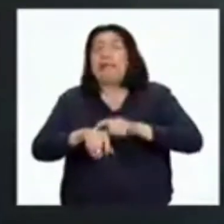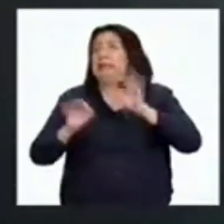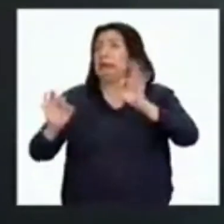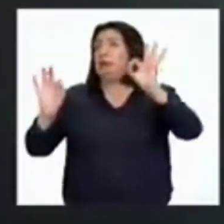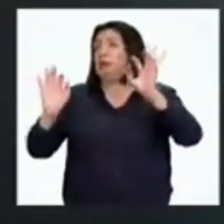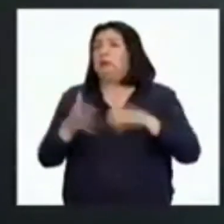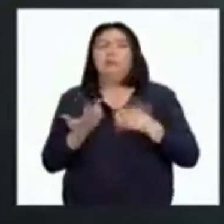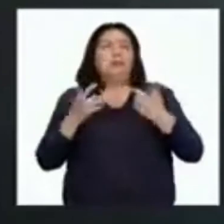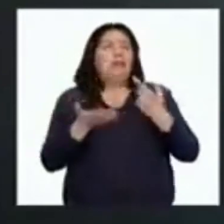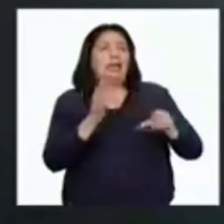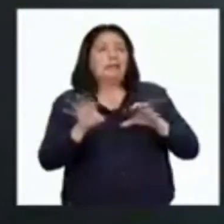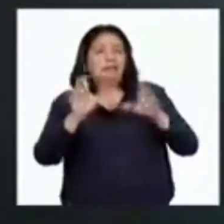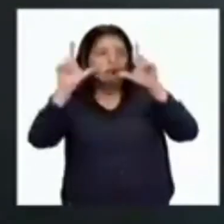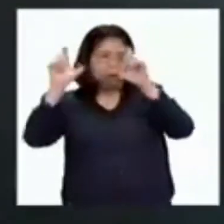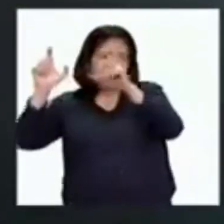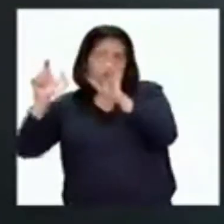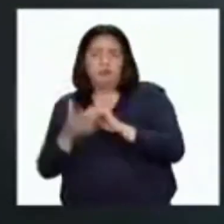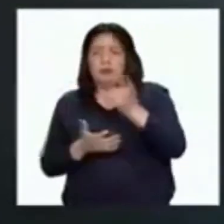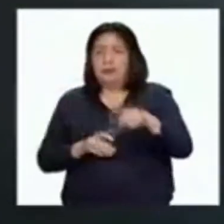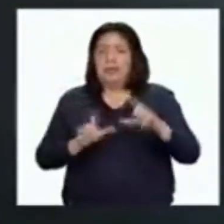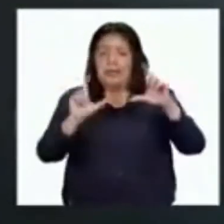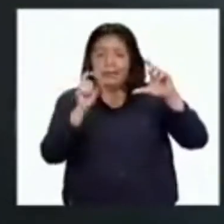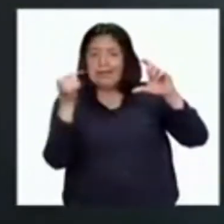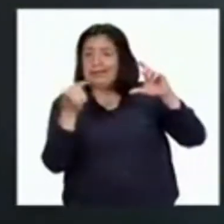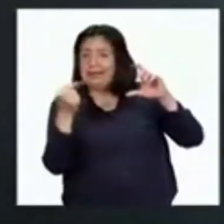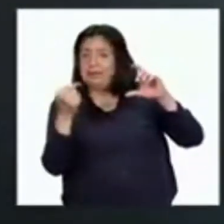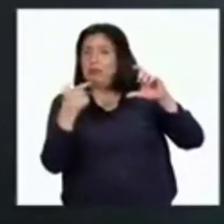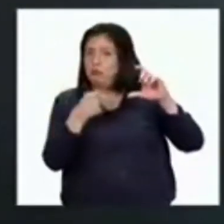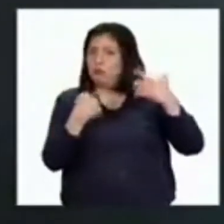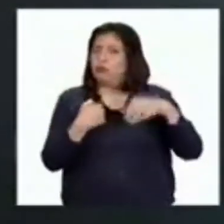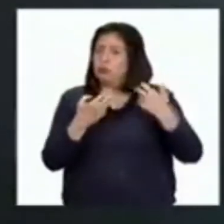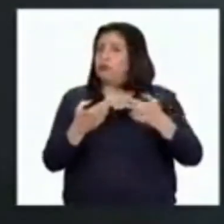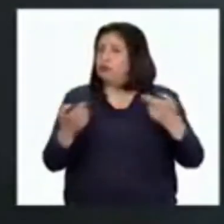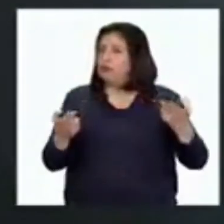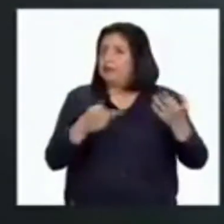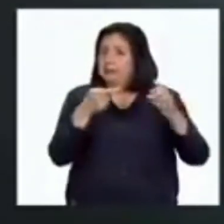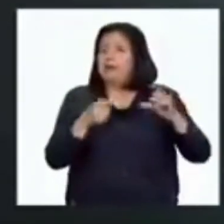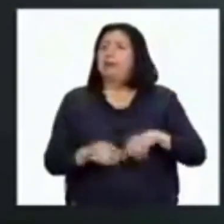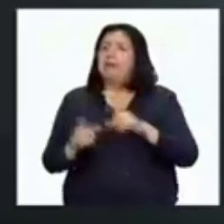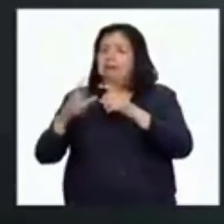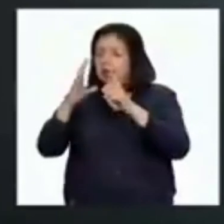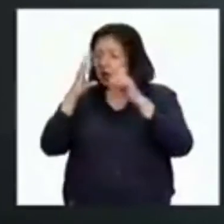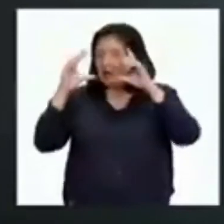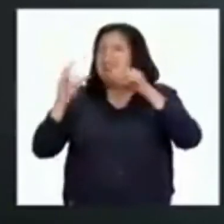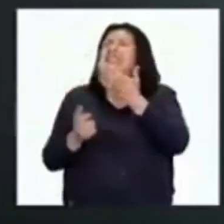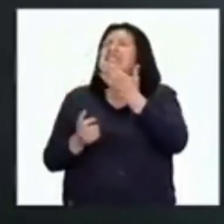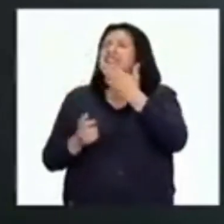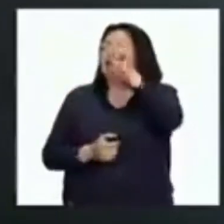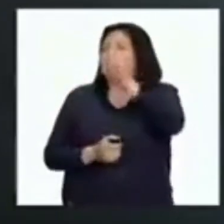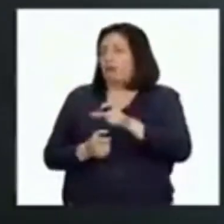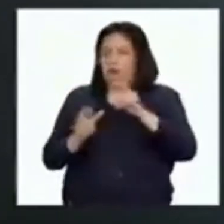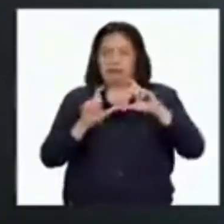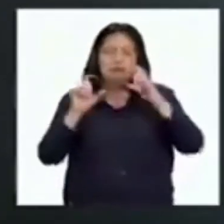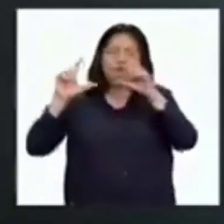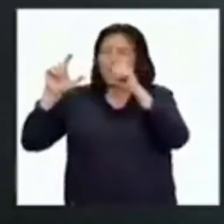al momento de realizar tu fotografía. La cámara es una herramienta, pero la fotografía la hace la persona detrás de ella.